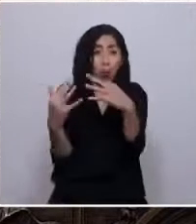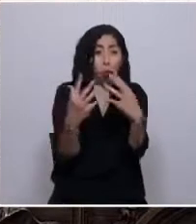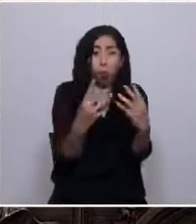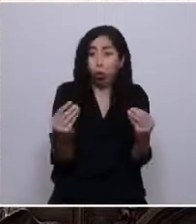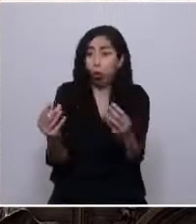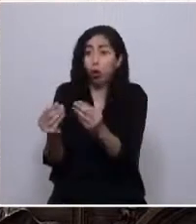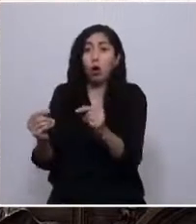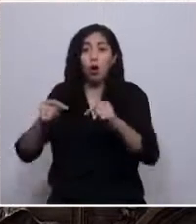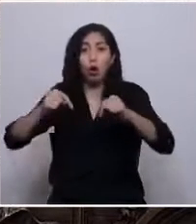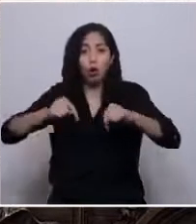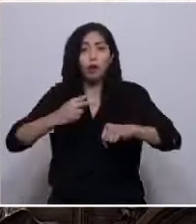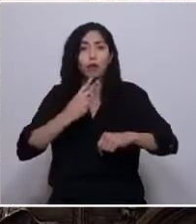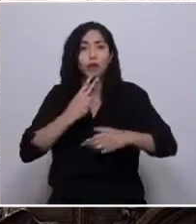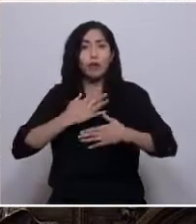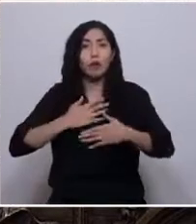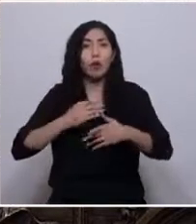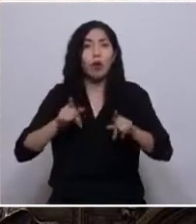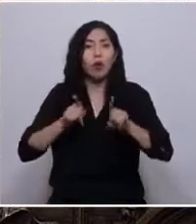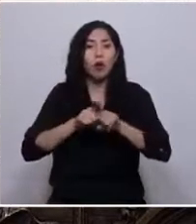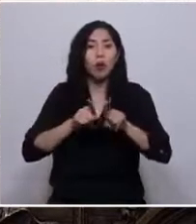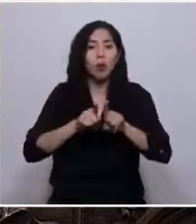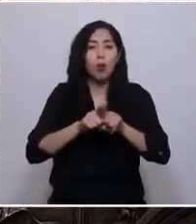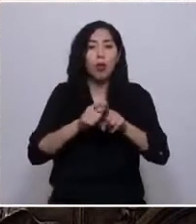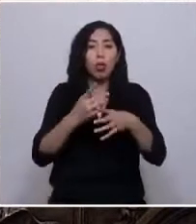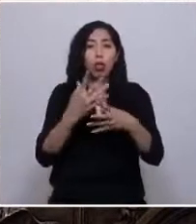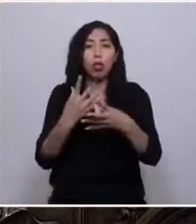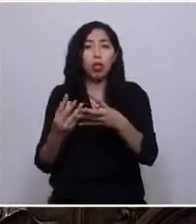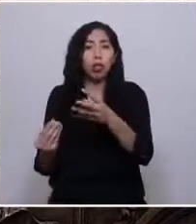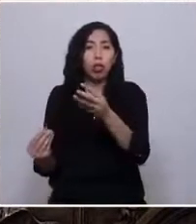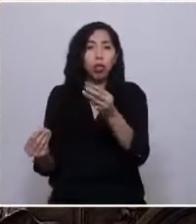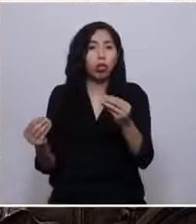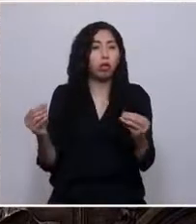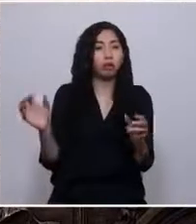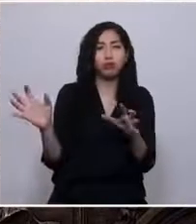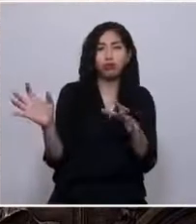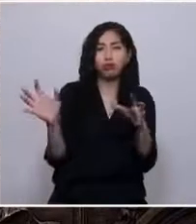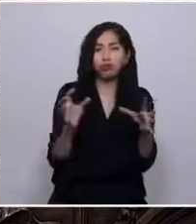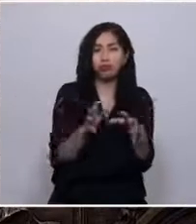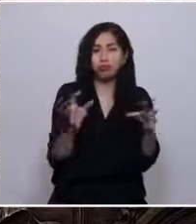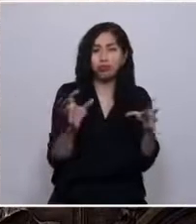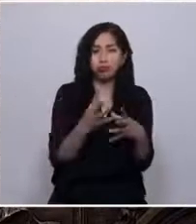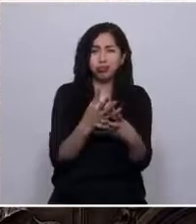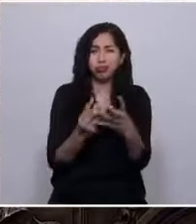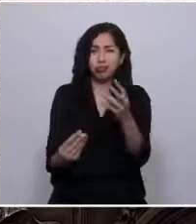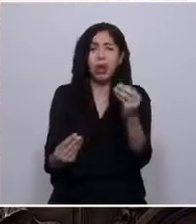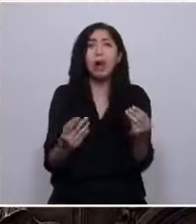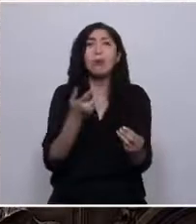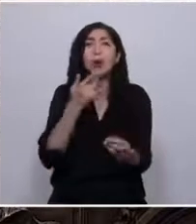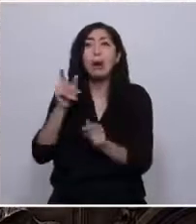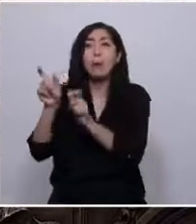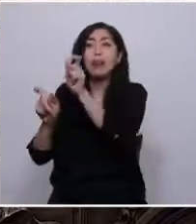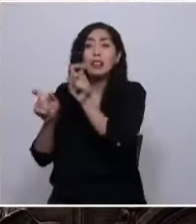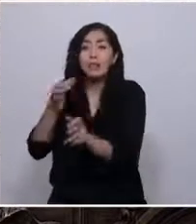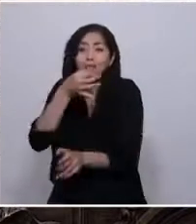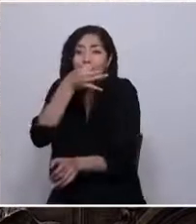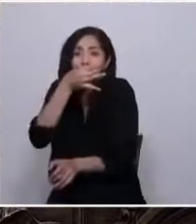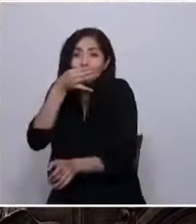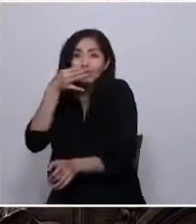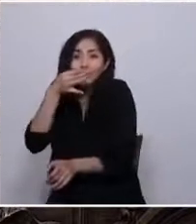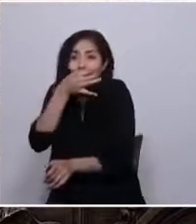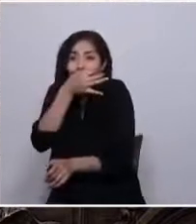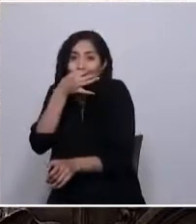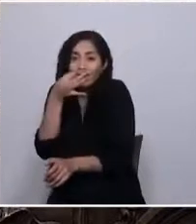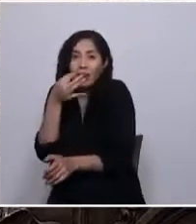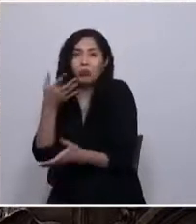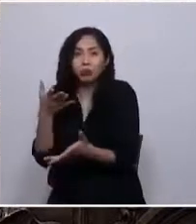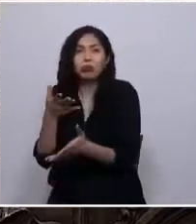posibilidad de una extinción violenta y desigual a manos de la irracionalidad y la ambición de intereses económicos que